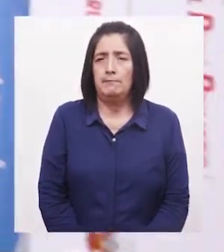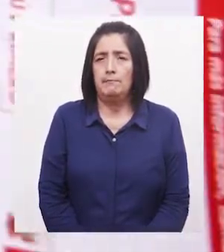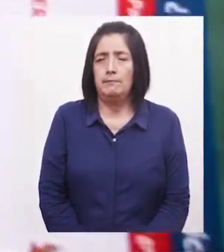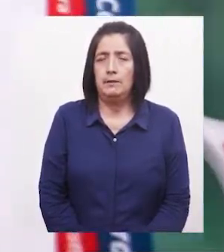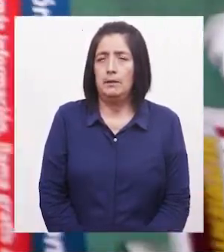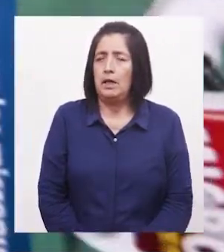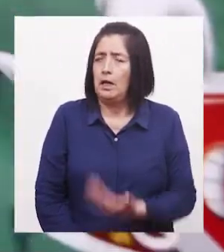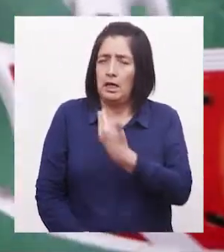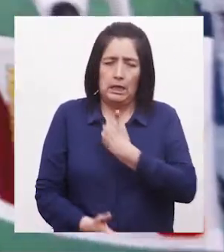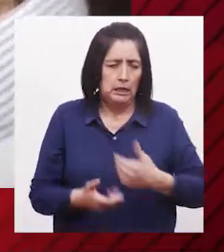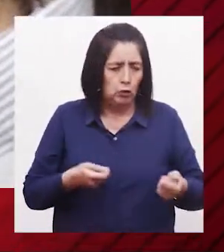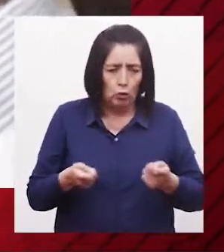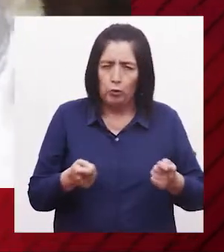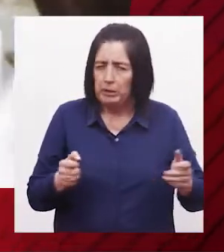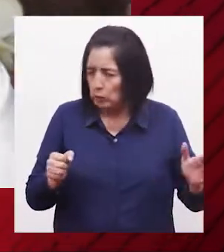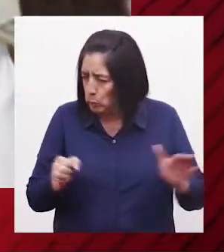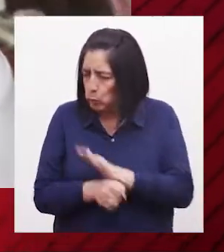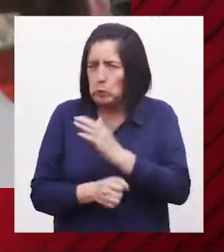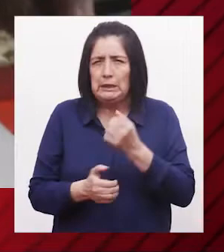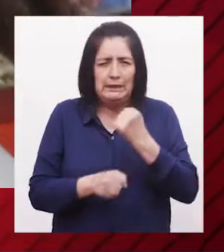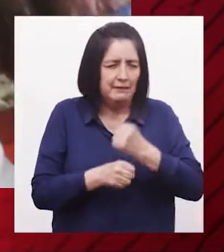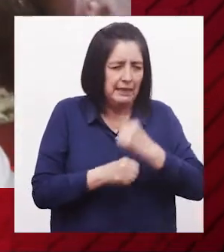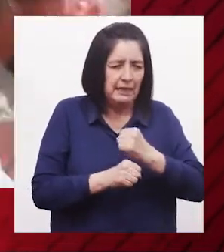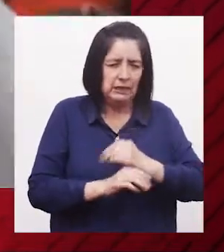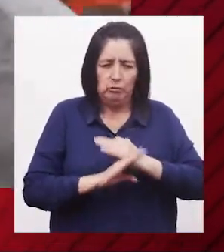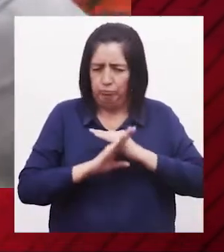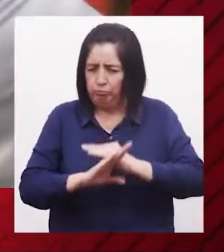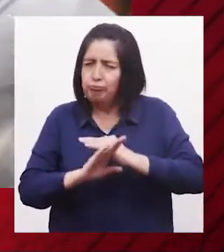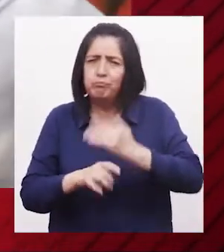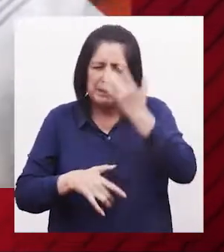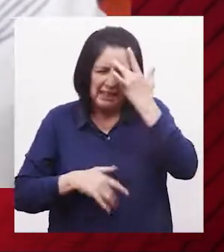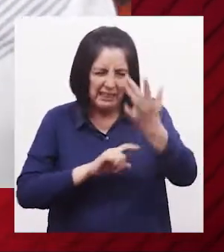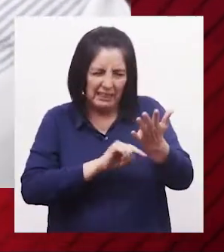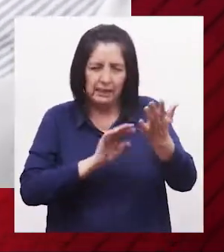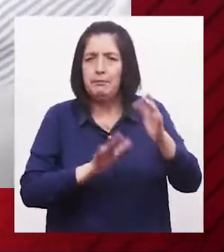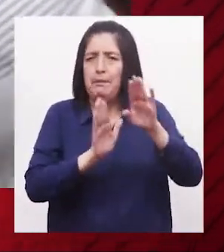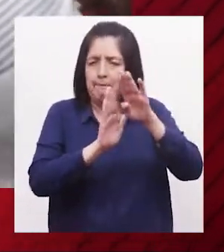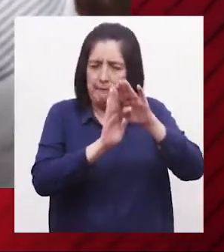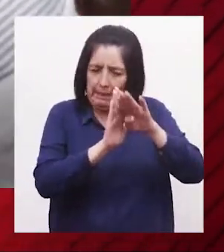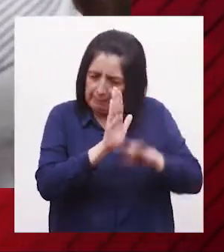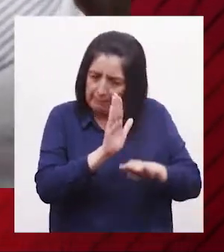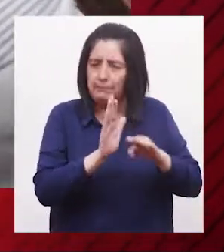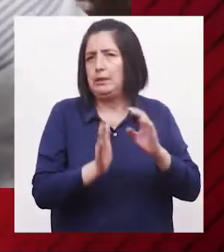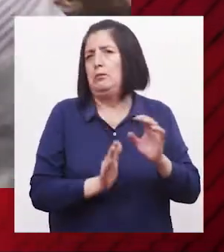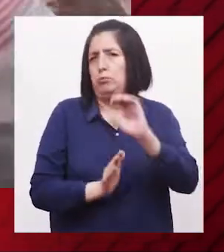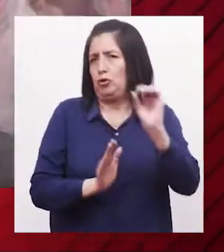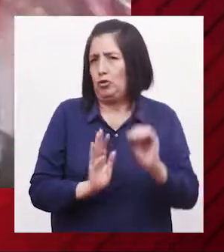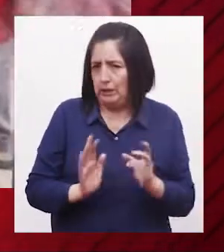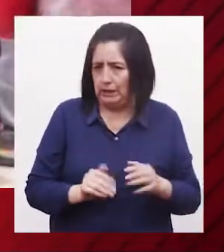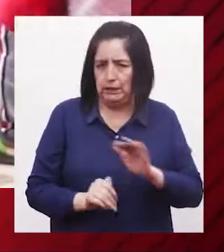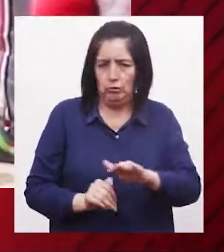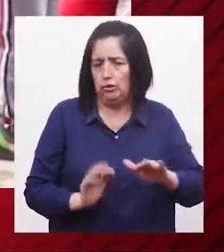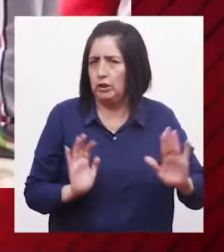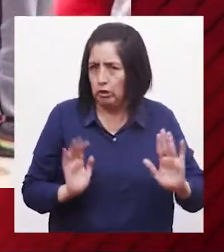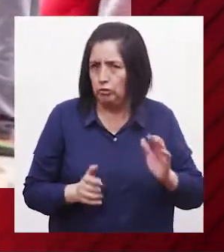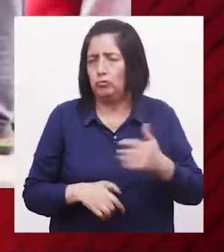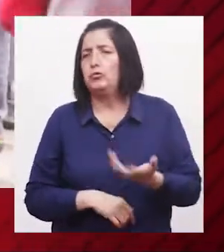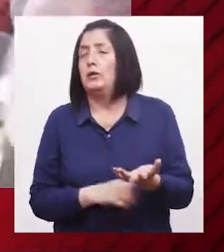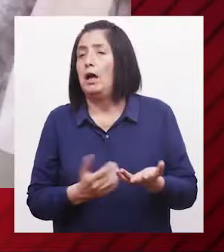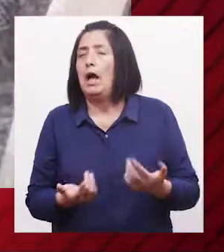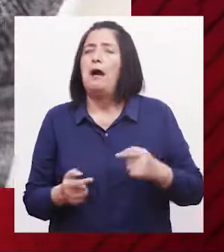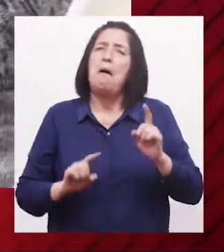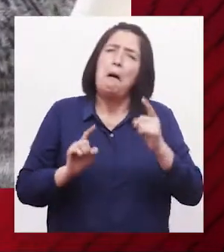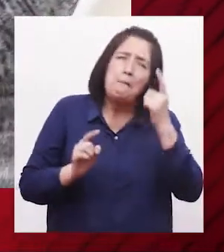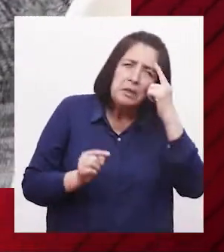Todo el gobierno estamos trabajando intensamente en la lucha contra la anemia Se trata de reducir los niveles de anemia a nuestros niños A veces uno